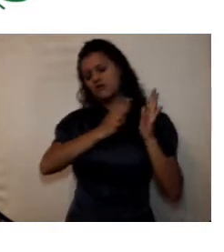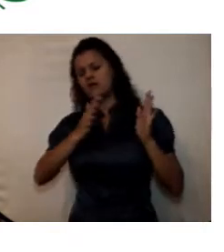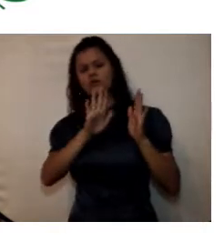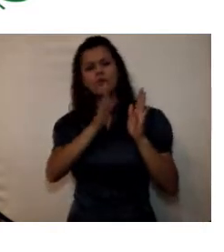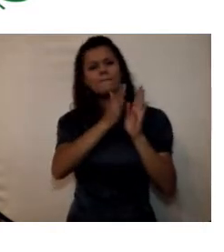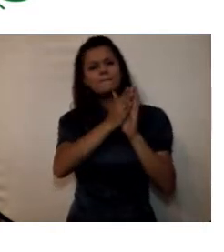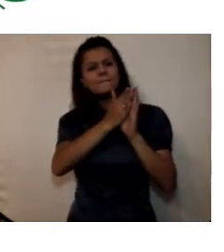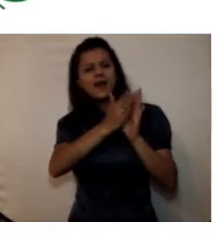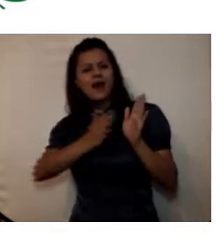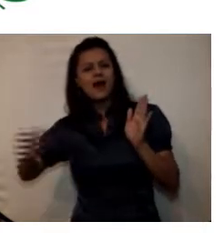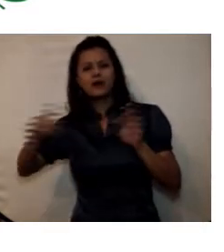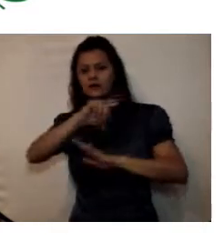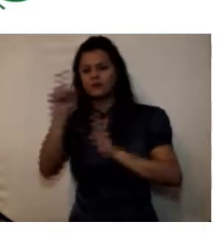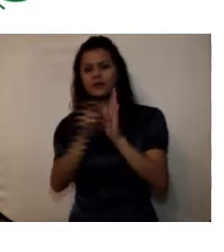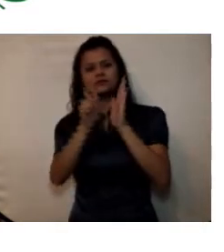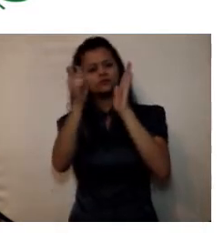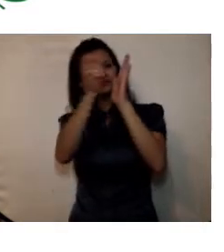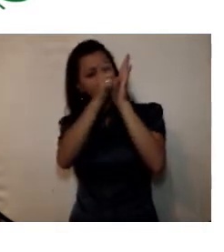gestión institucional.